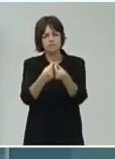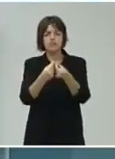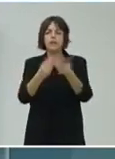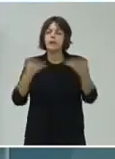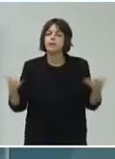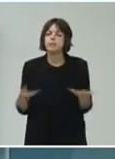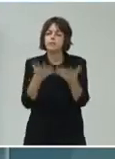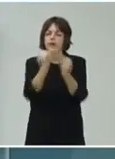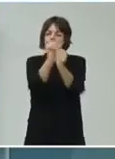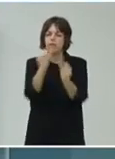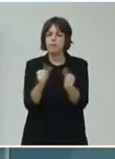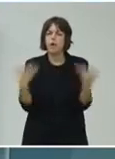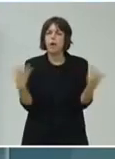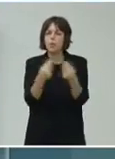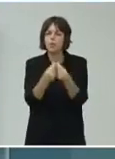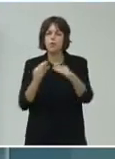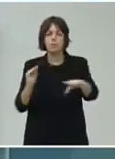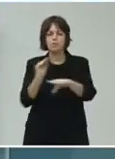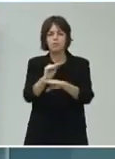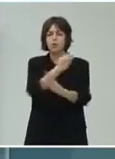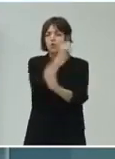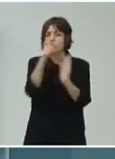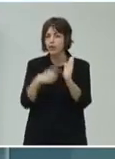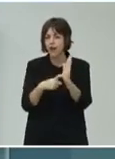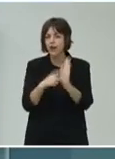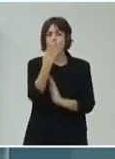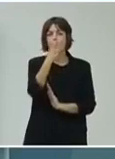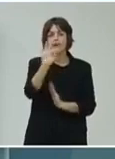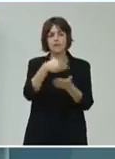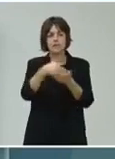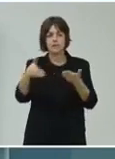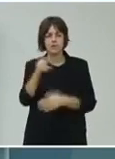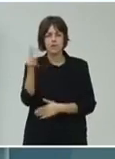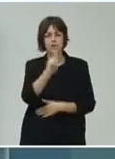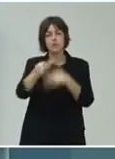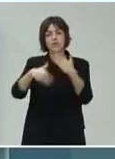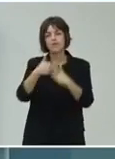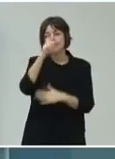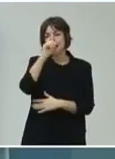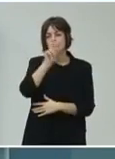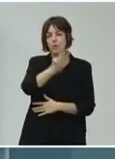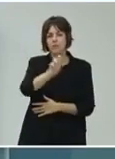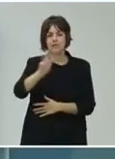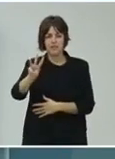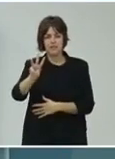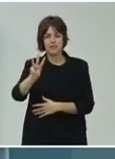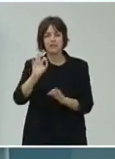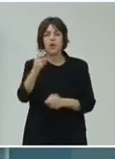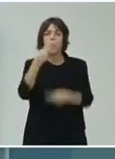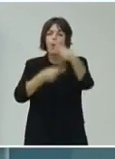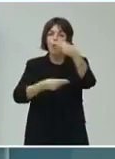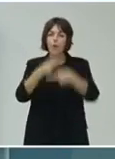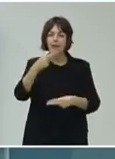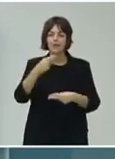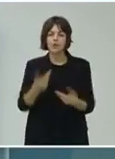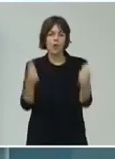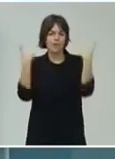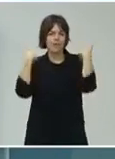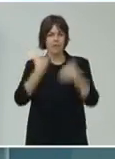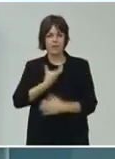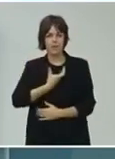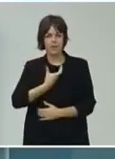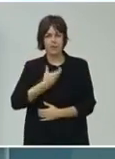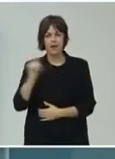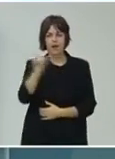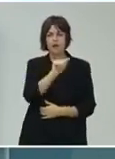manera y de forma conjunta una inversión total de 40 millones de euros hasta 2023 en obras de competencia municipal,